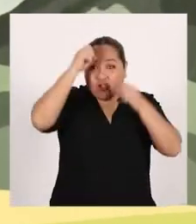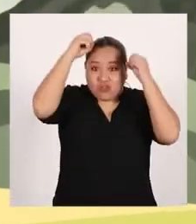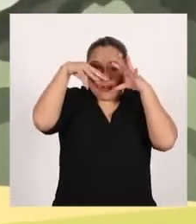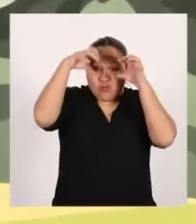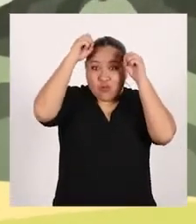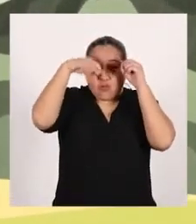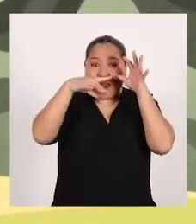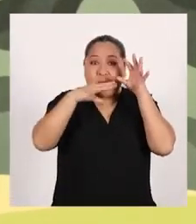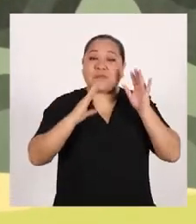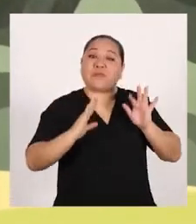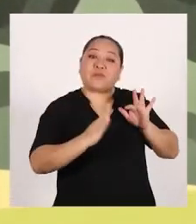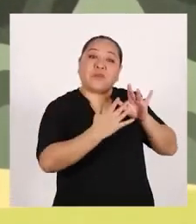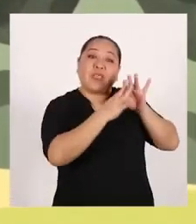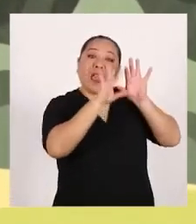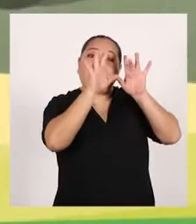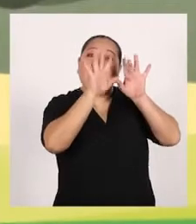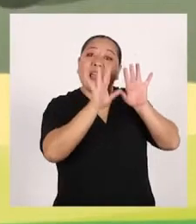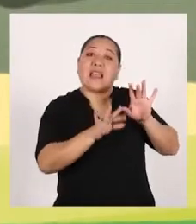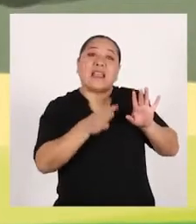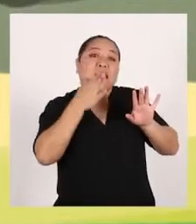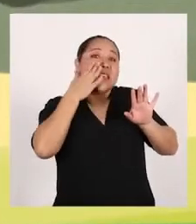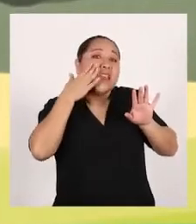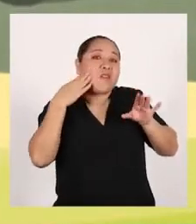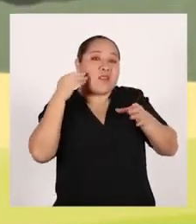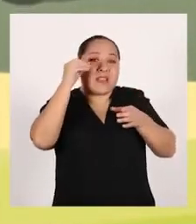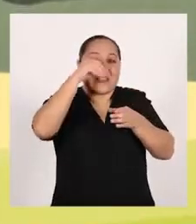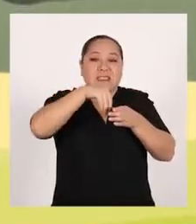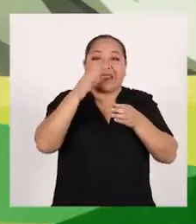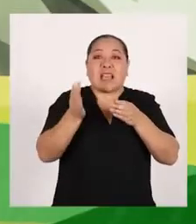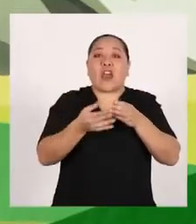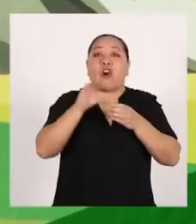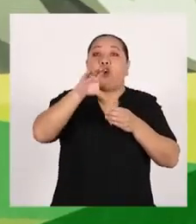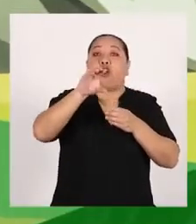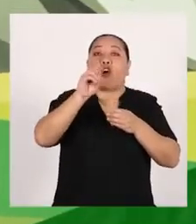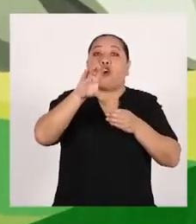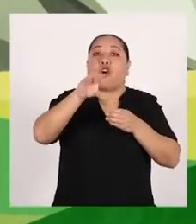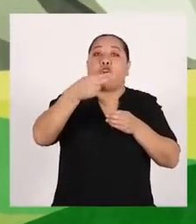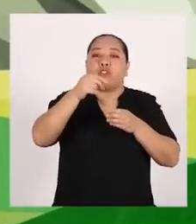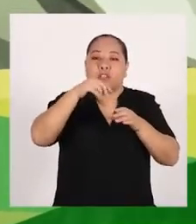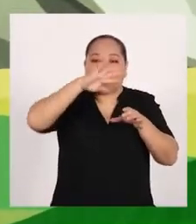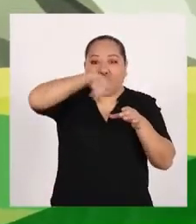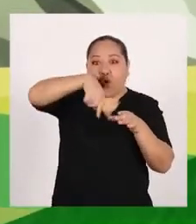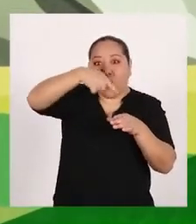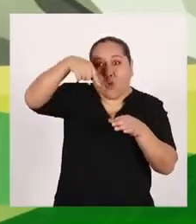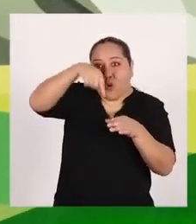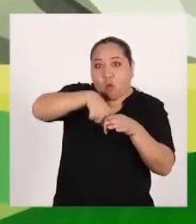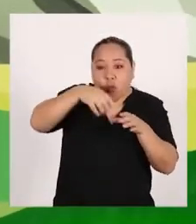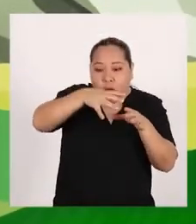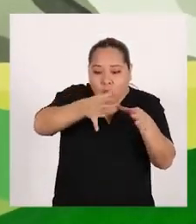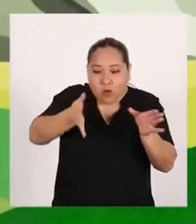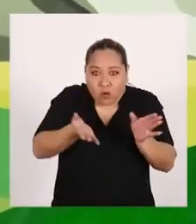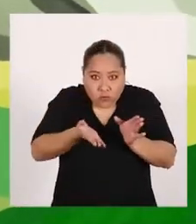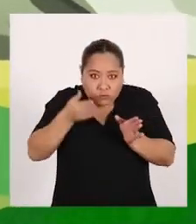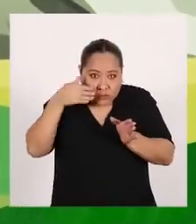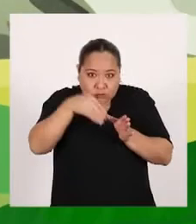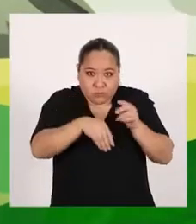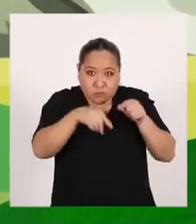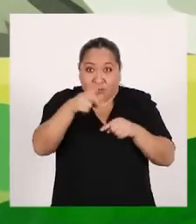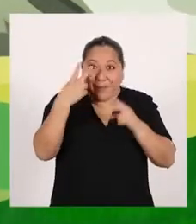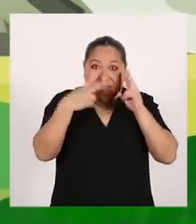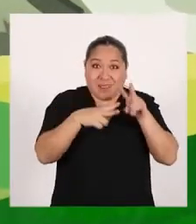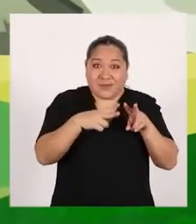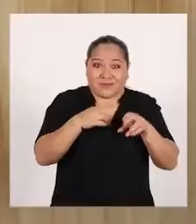de la lluvia o de la nieve Se capta en cochas Las cochas pueden ser zanjas, terrazas y andenes